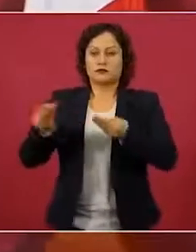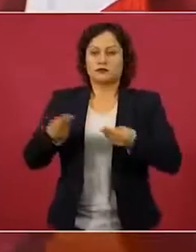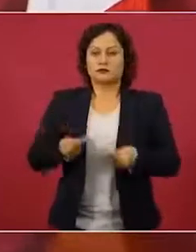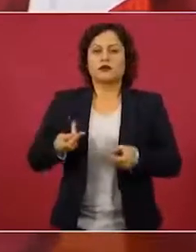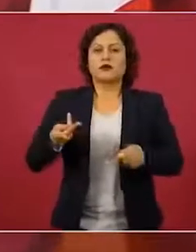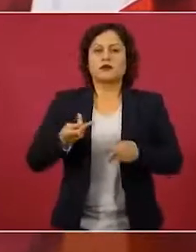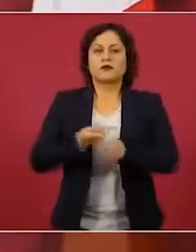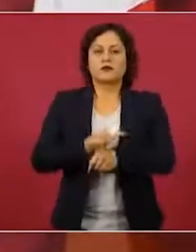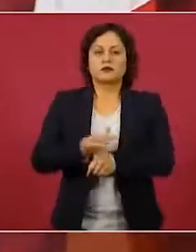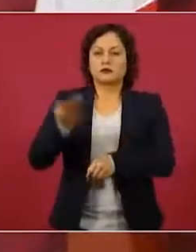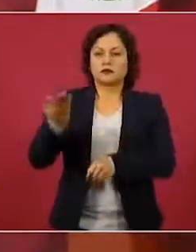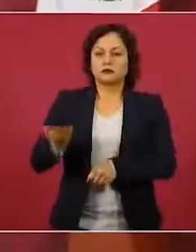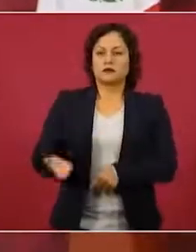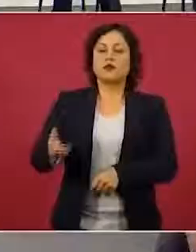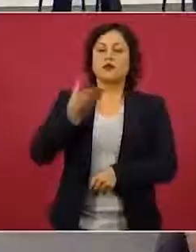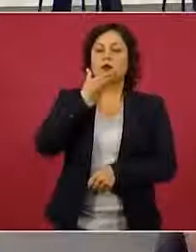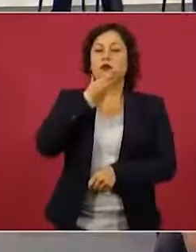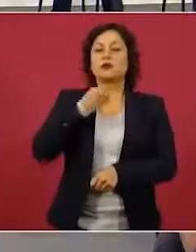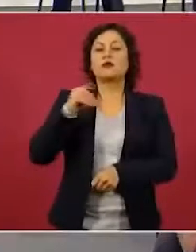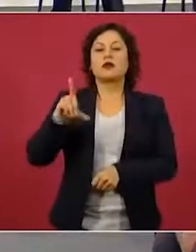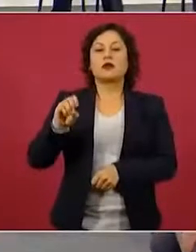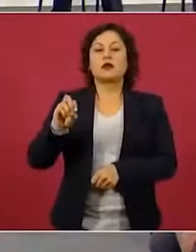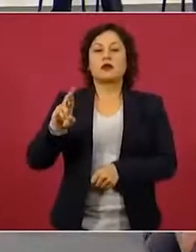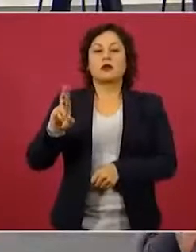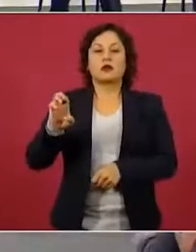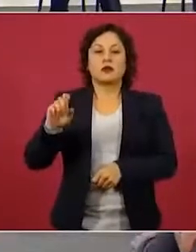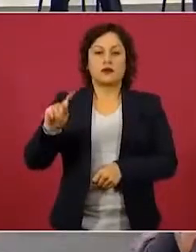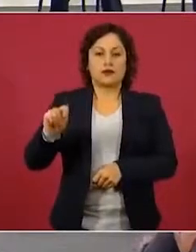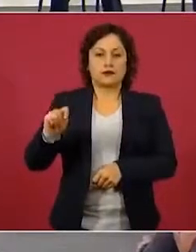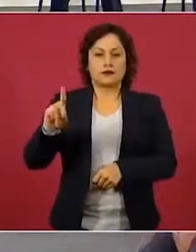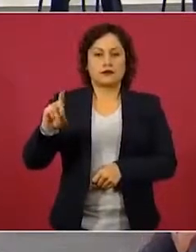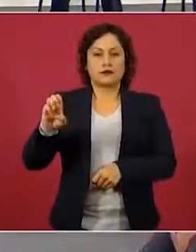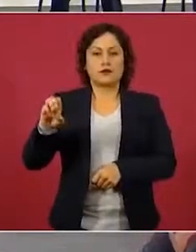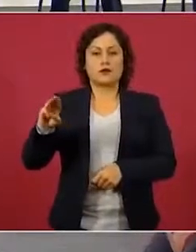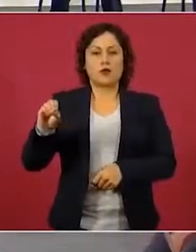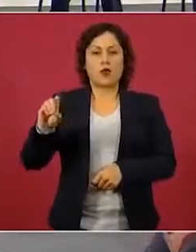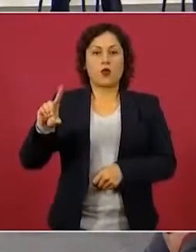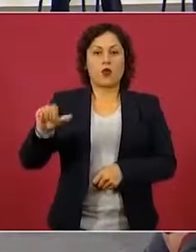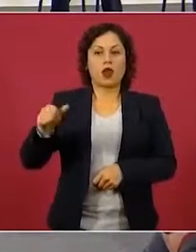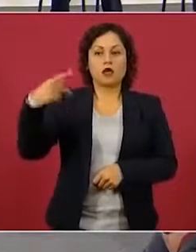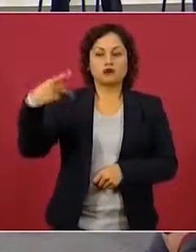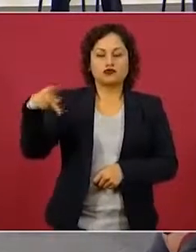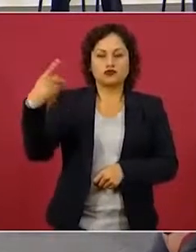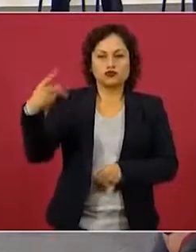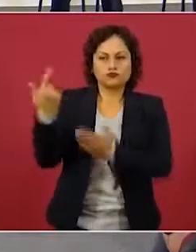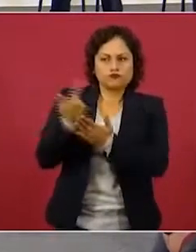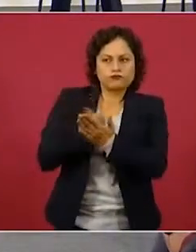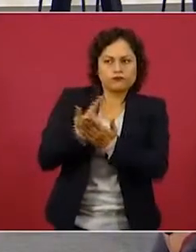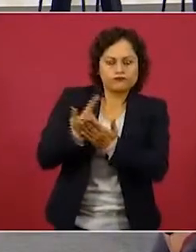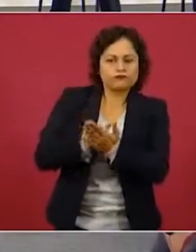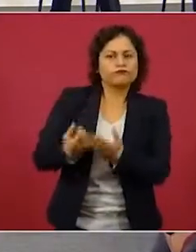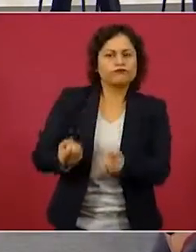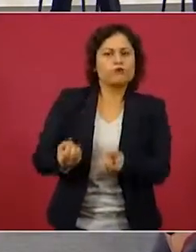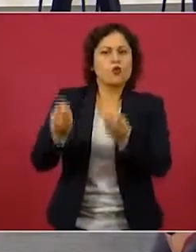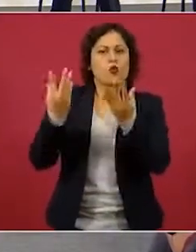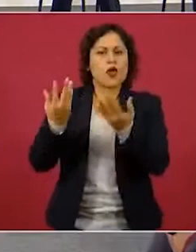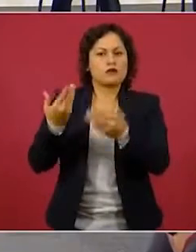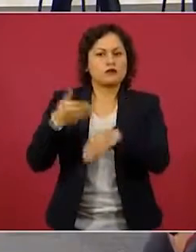a ver qué nos contesta envía esta carta